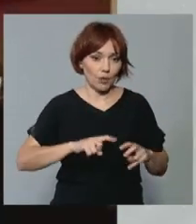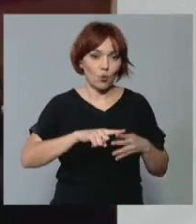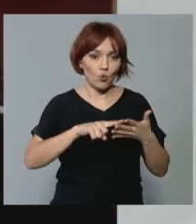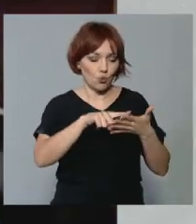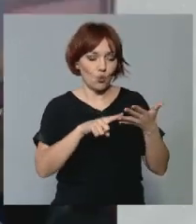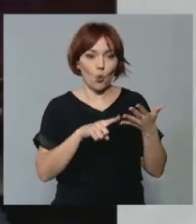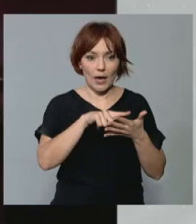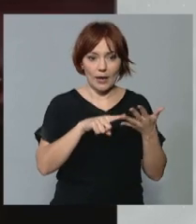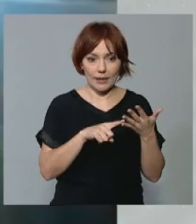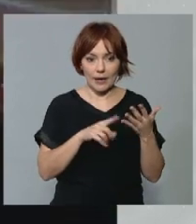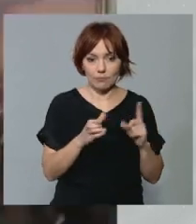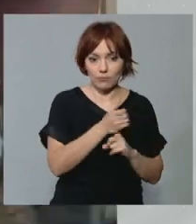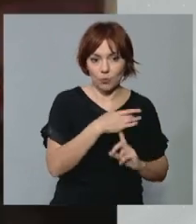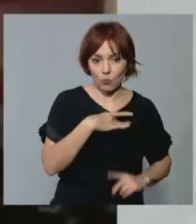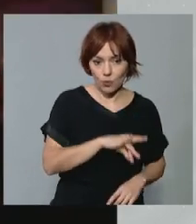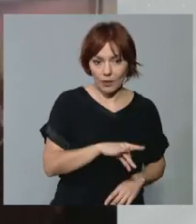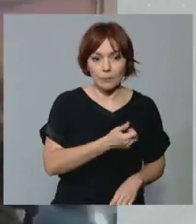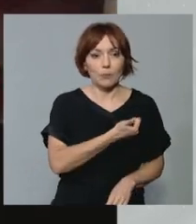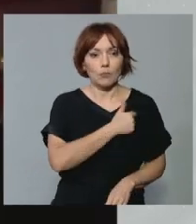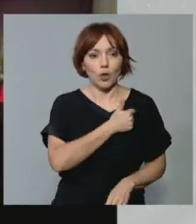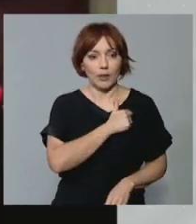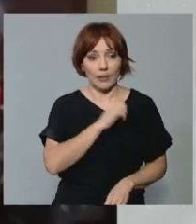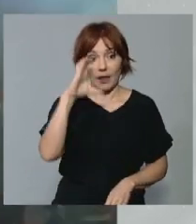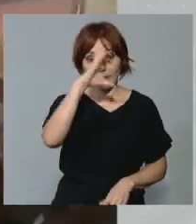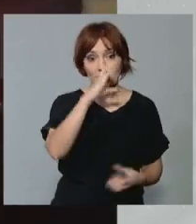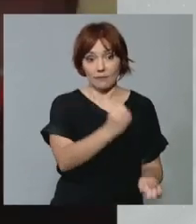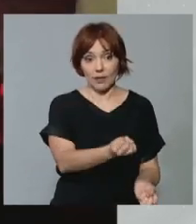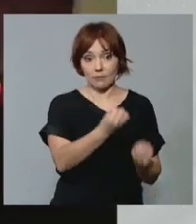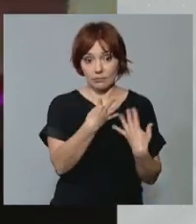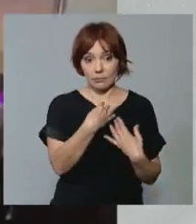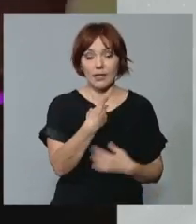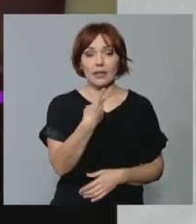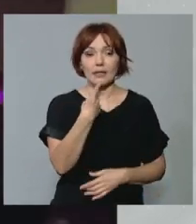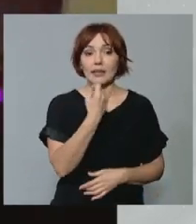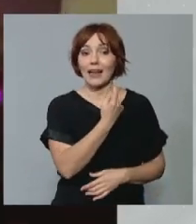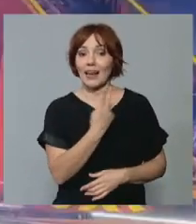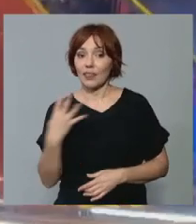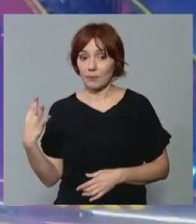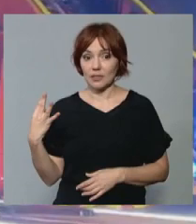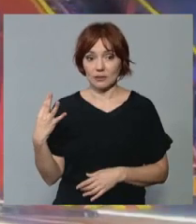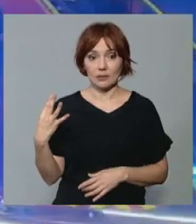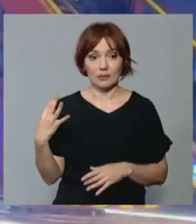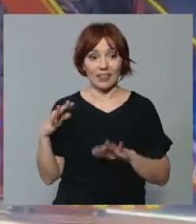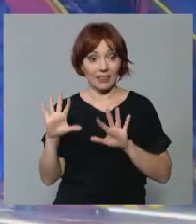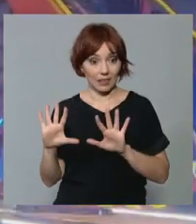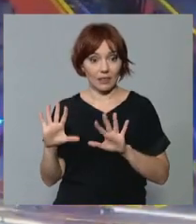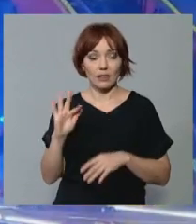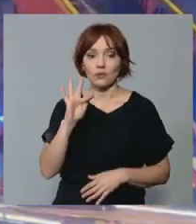La unidad de Policía Científica nos traslada que el resto de las personas necesariamente van a tener que ser